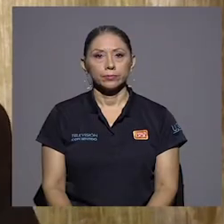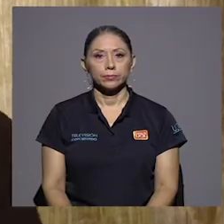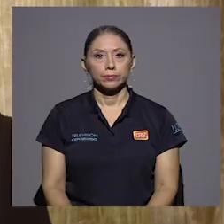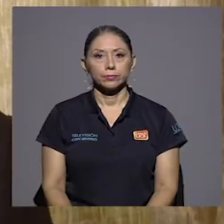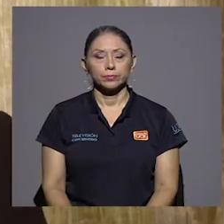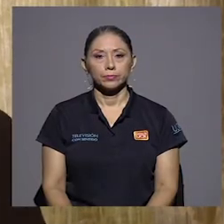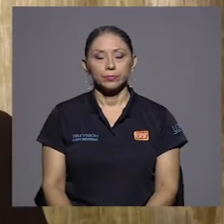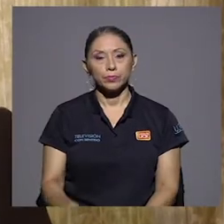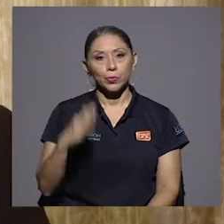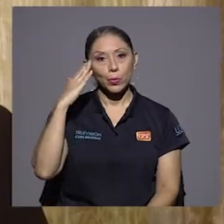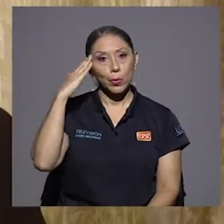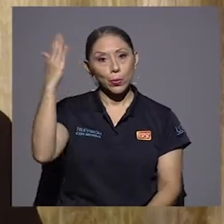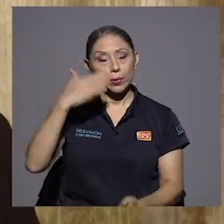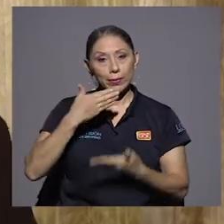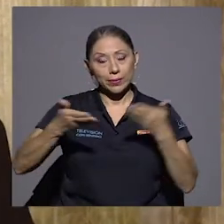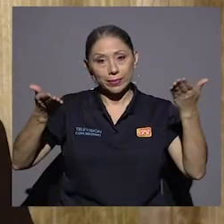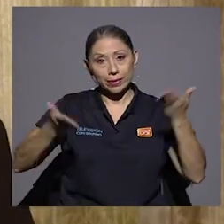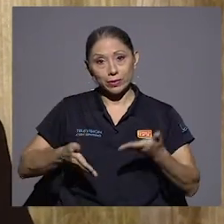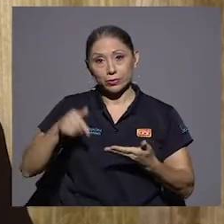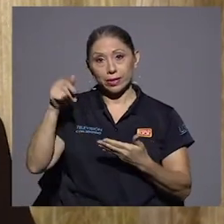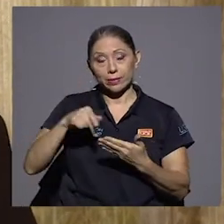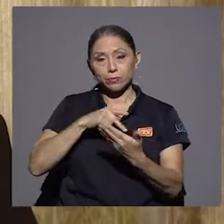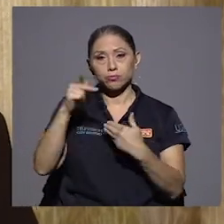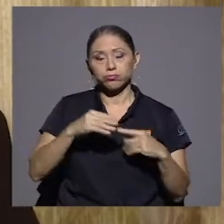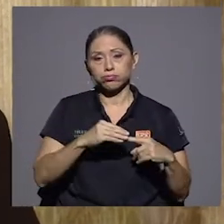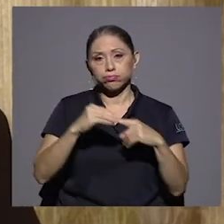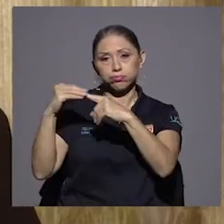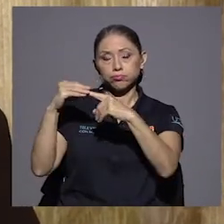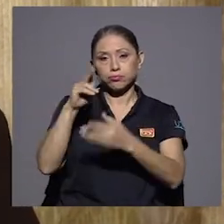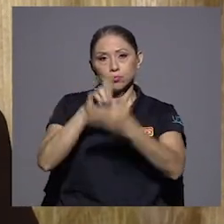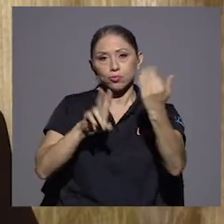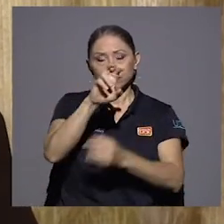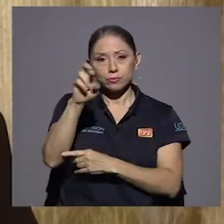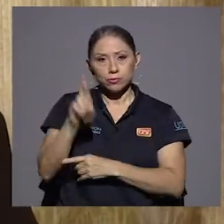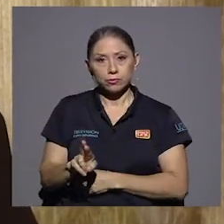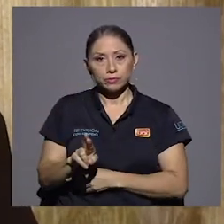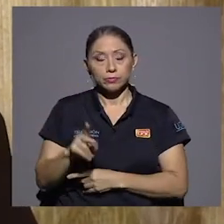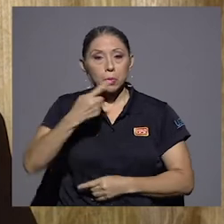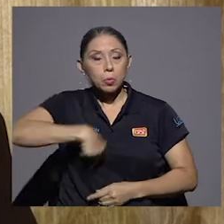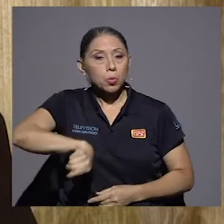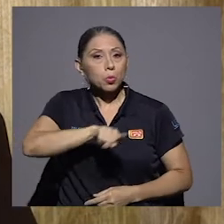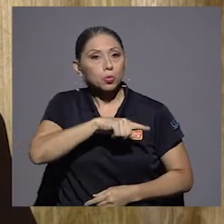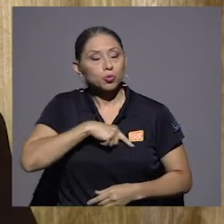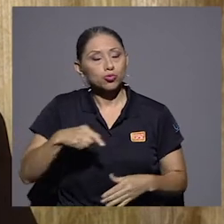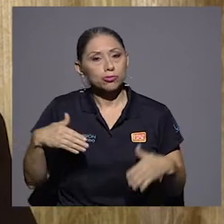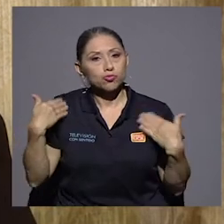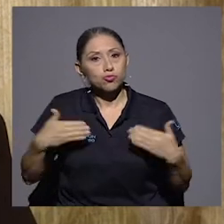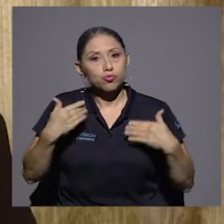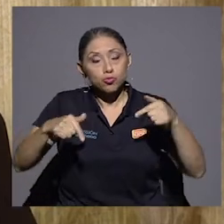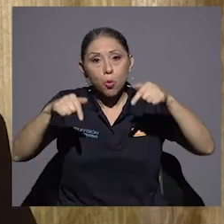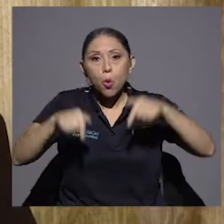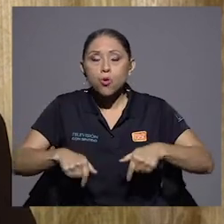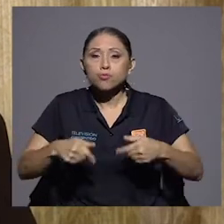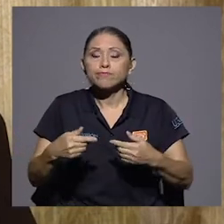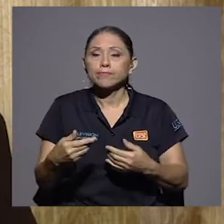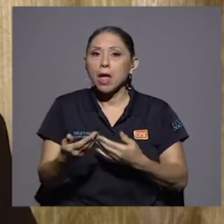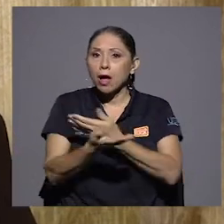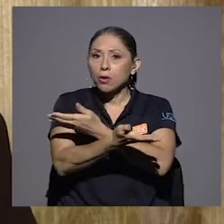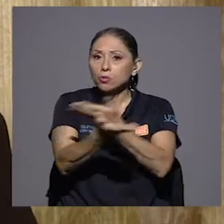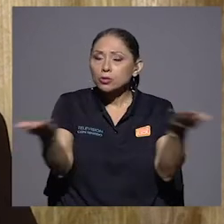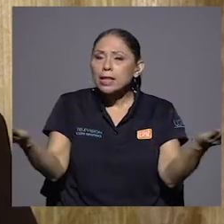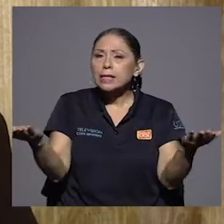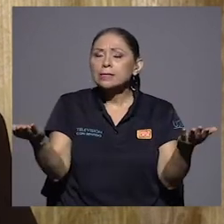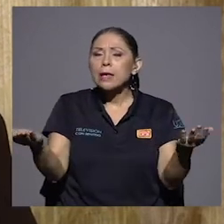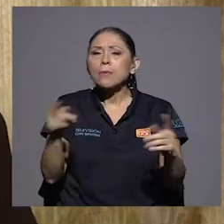Hola, bienvenidos a Especiales Universitarias. Hola, Rica. Para nosotros es un gusto el día de hoy darles a ustedes